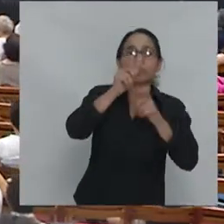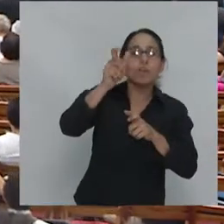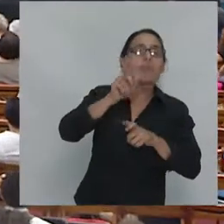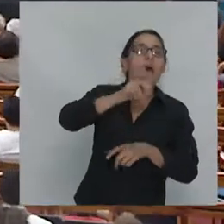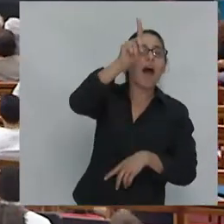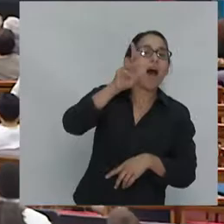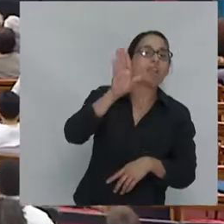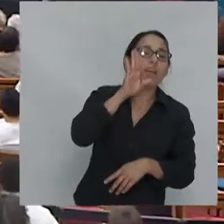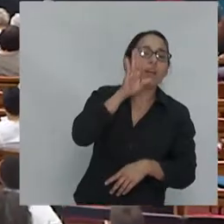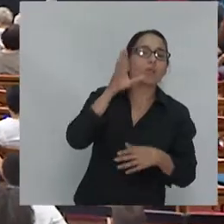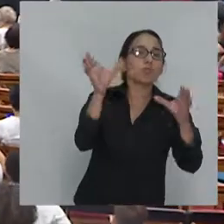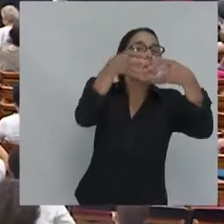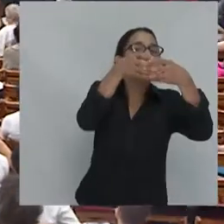día